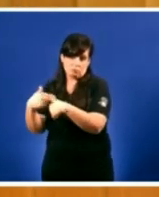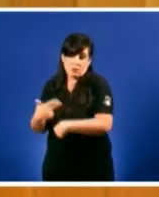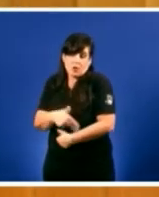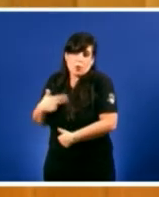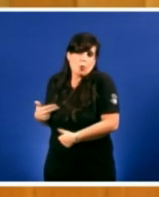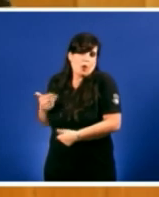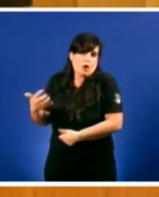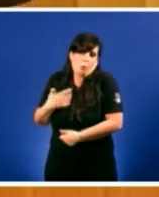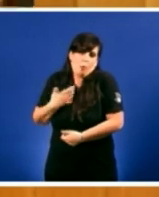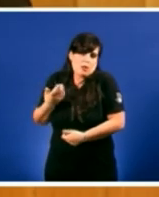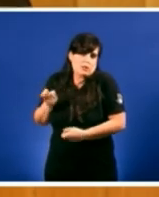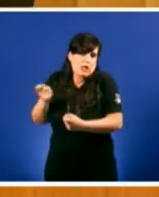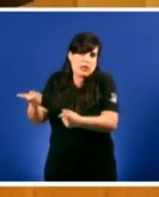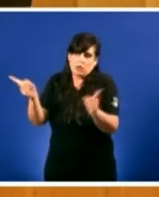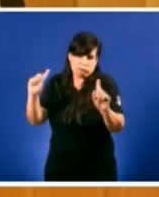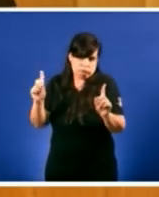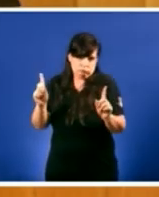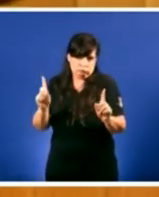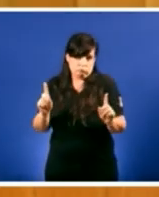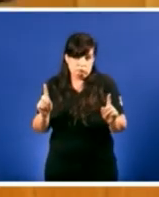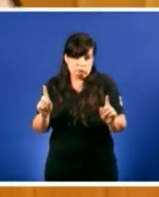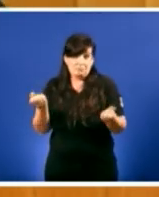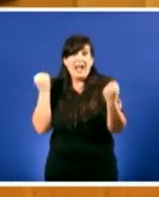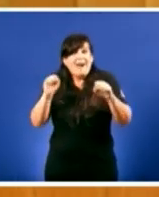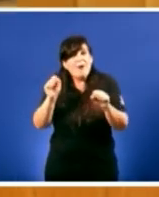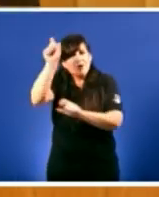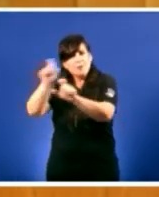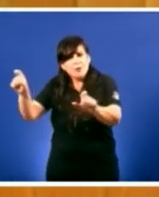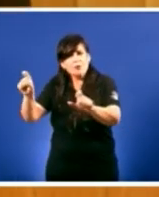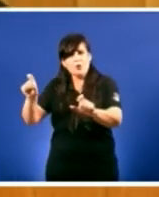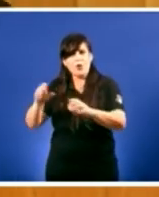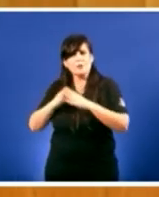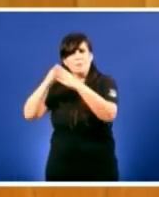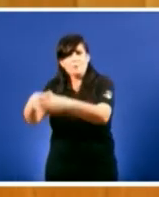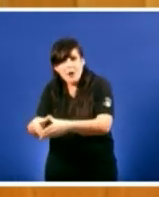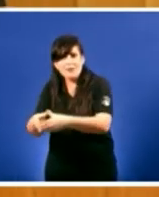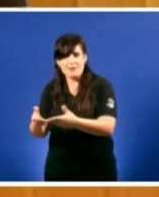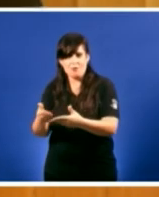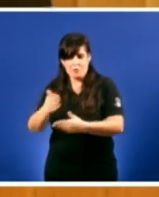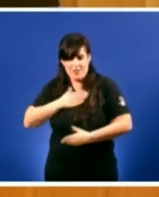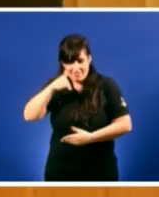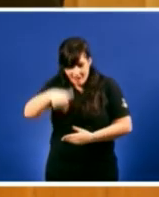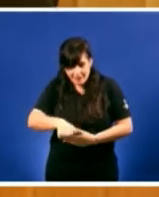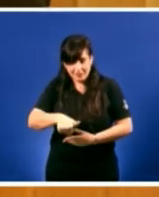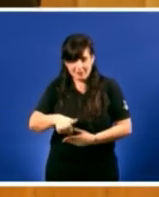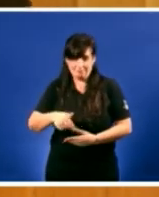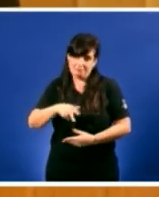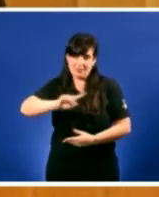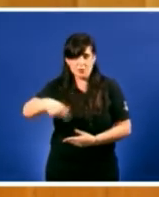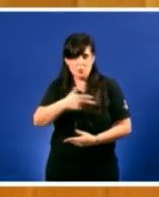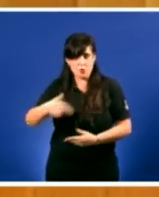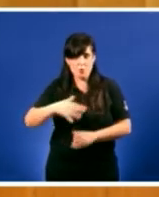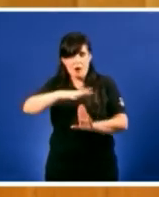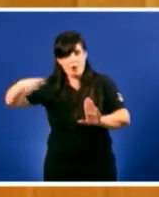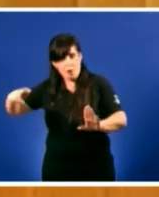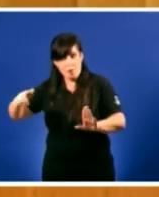que defender os nosos mariñeiros e impedir que se xan roubados por Noruega Ese é o balance do